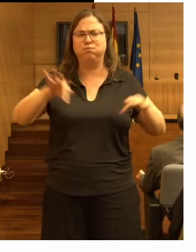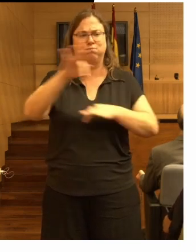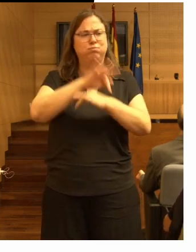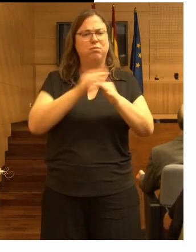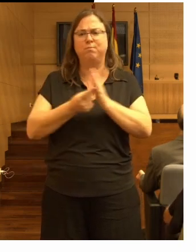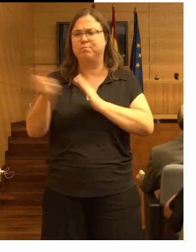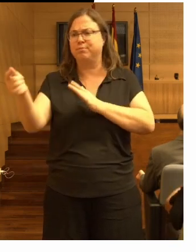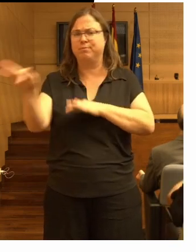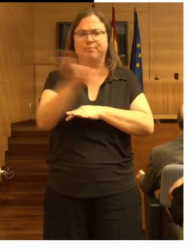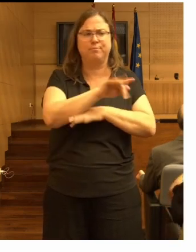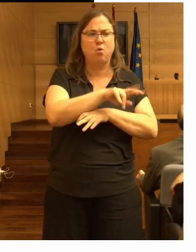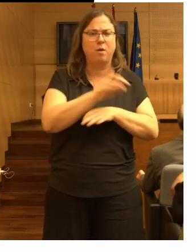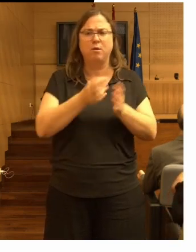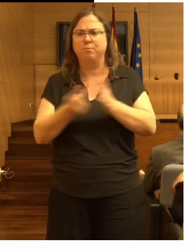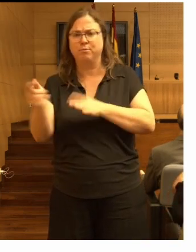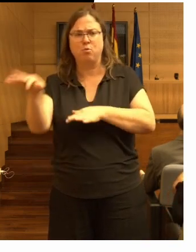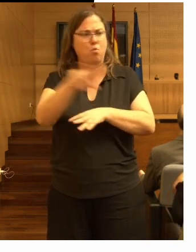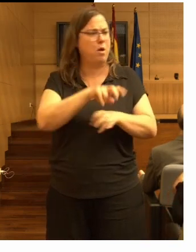parte de los problemas y